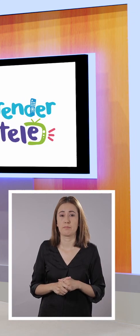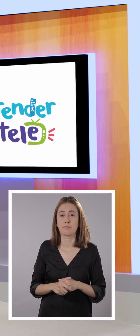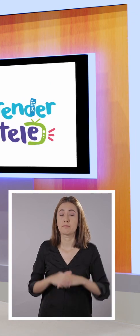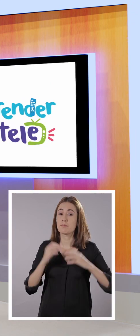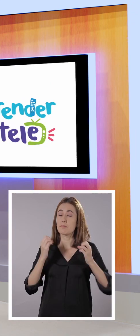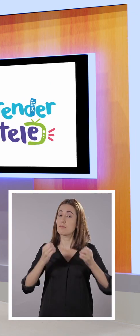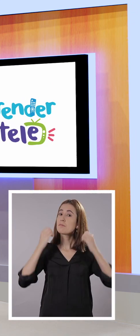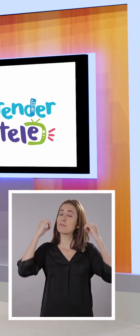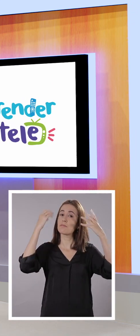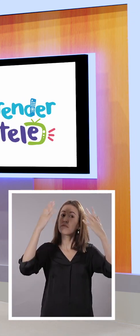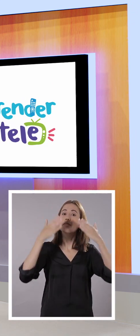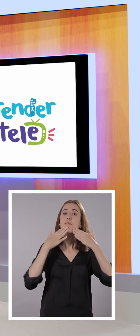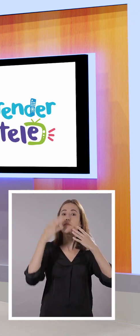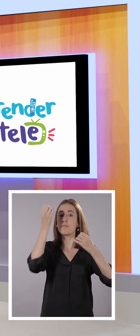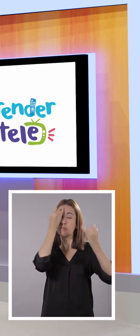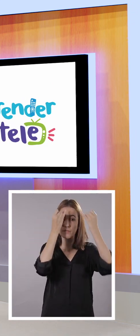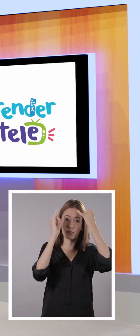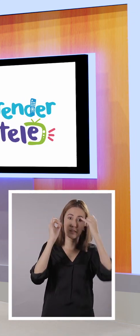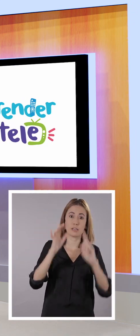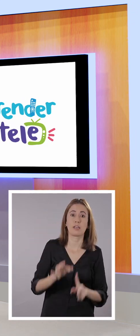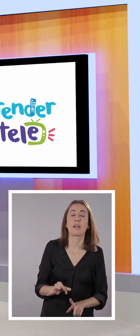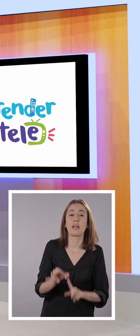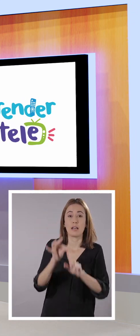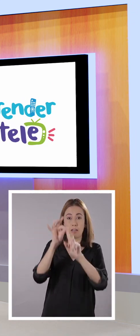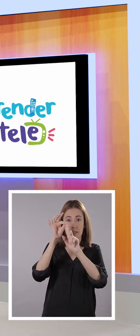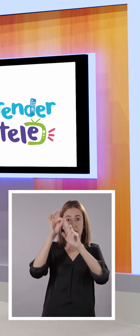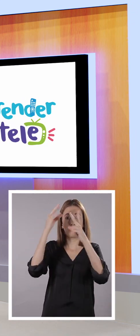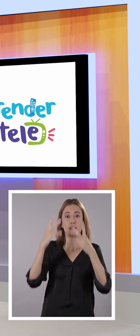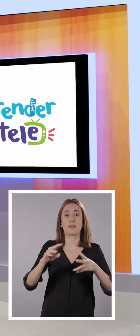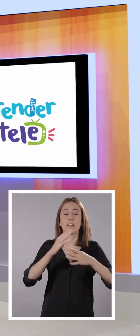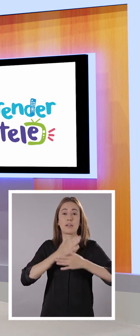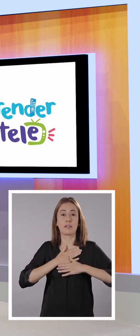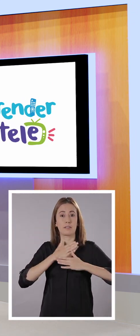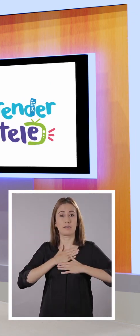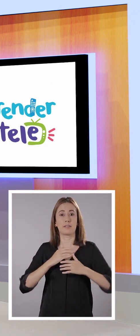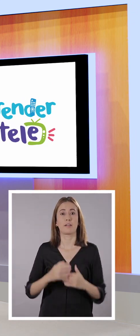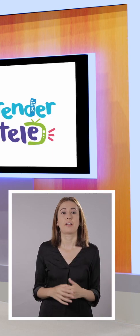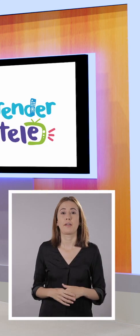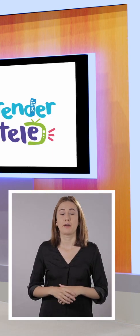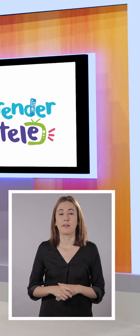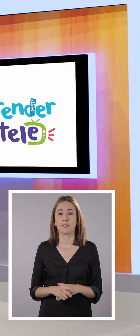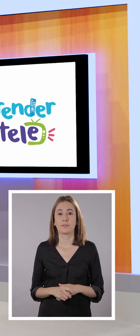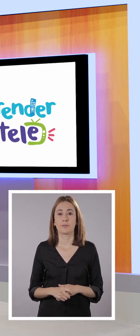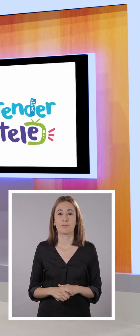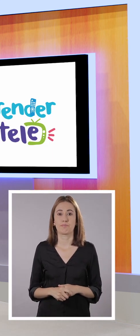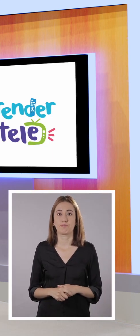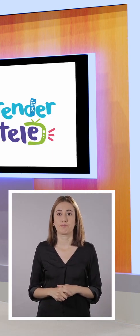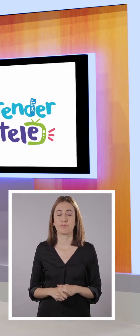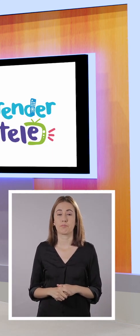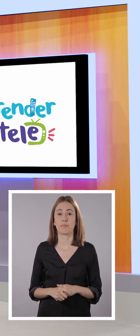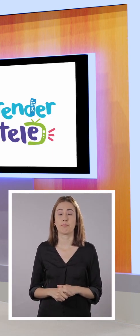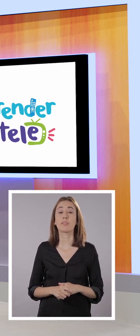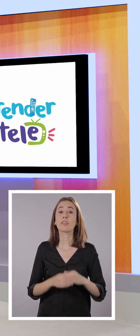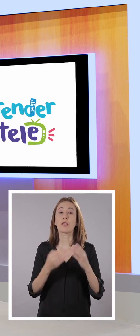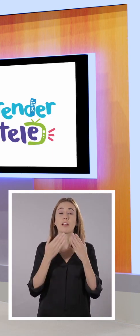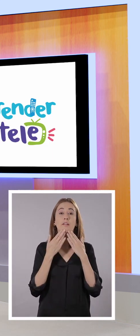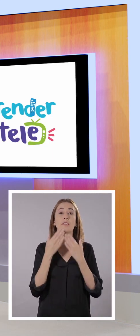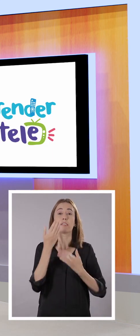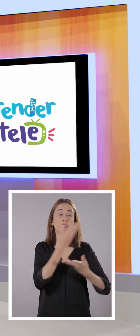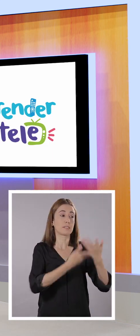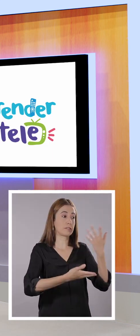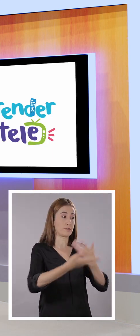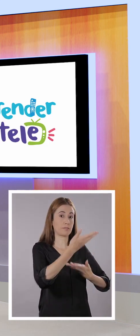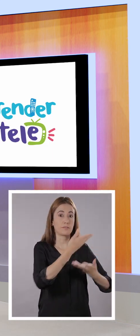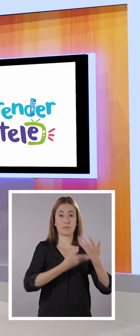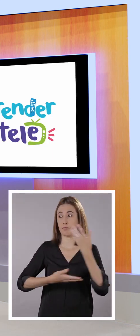Y están listas nuestras ideas principales en el pizarrón. Y yo tengo las mías aquí. ¿Qué? Me parece genial.